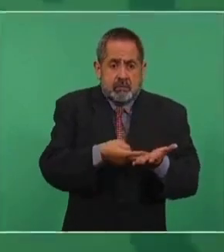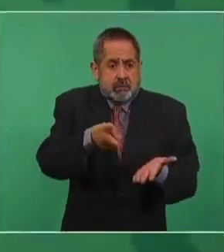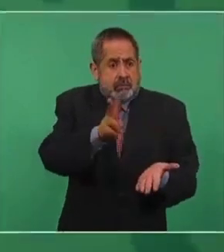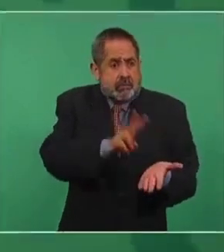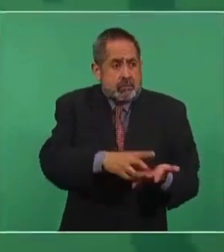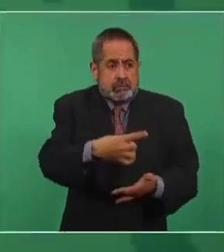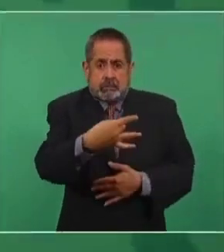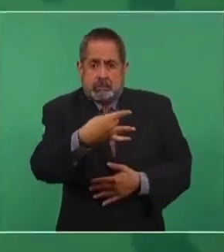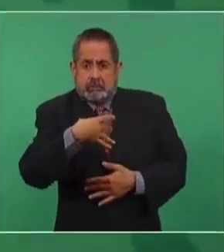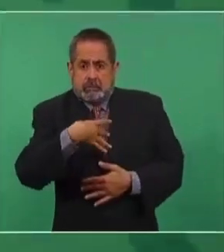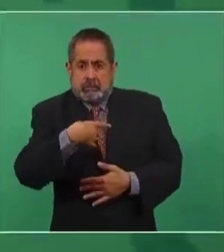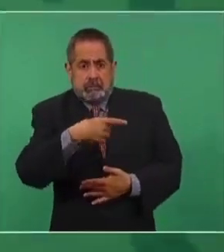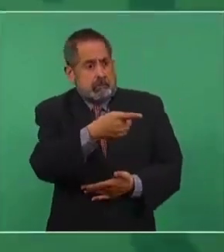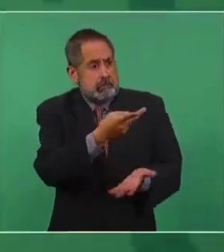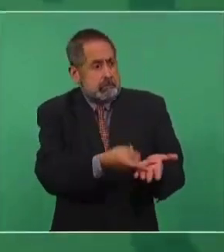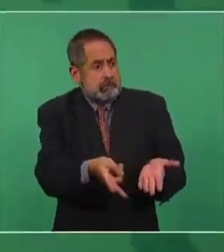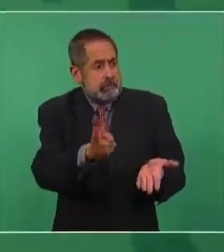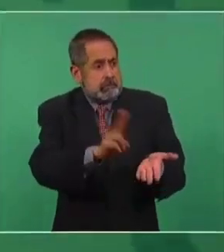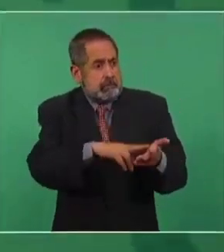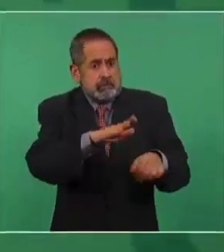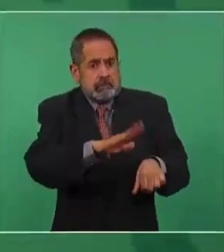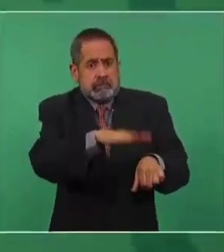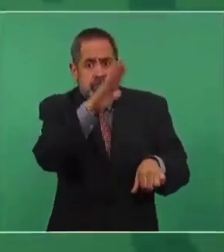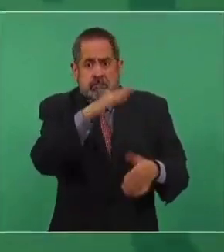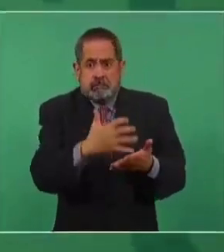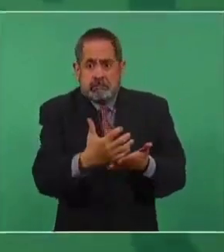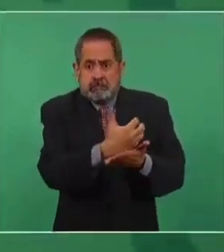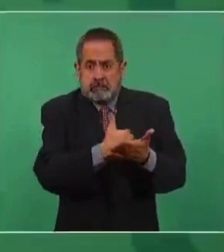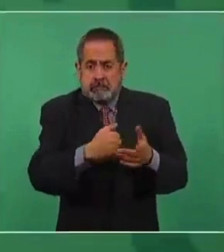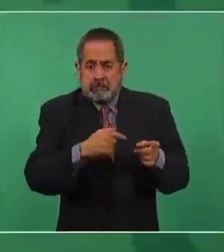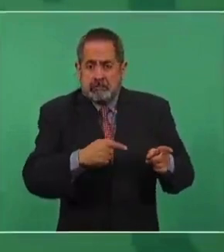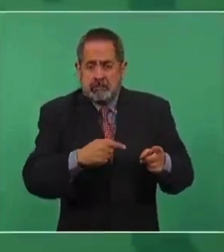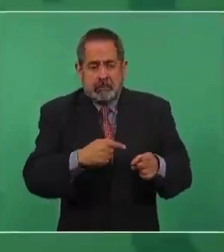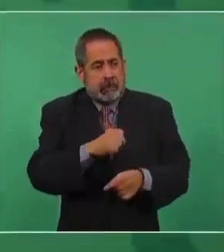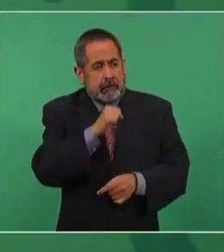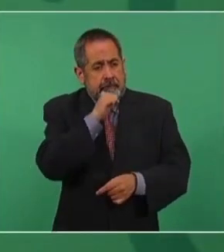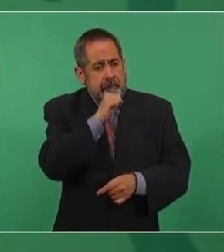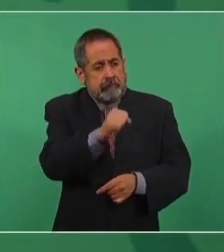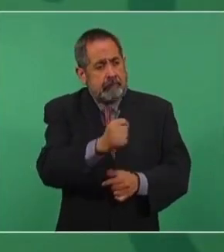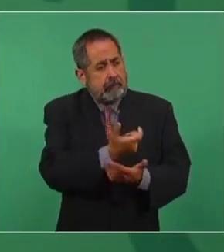se rayan,